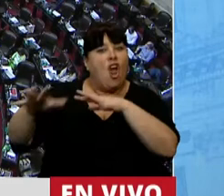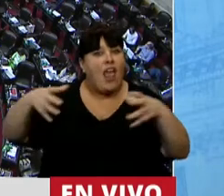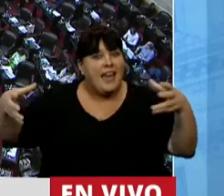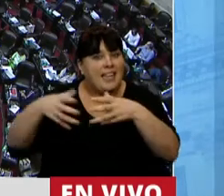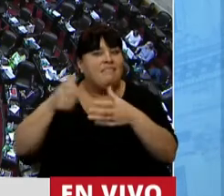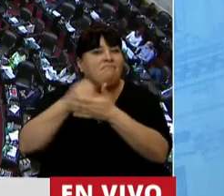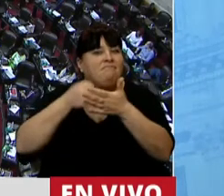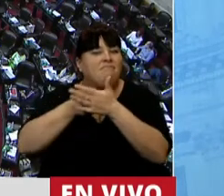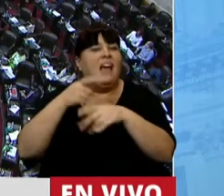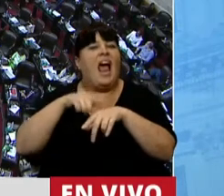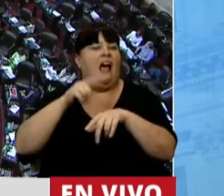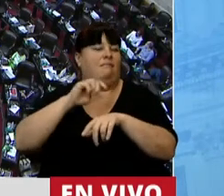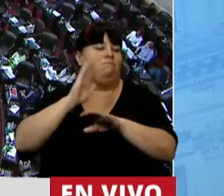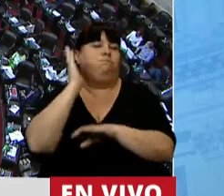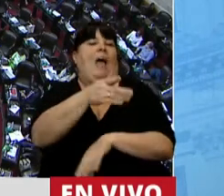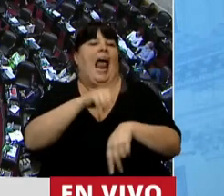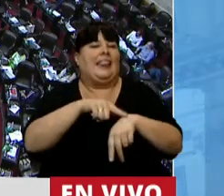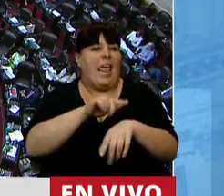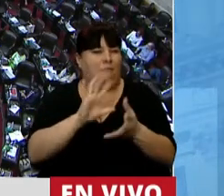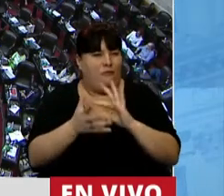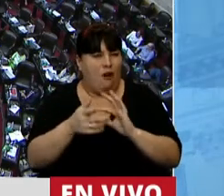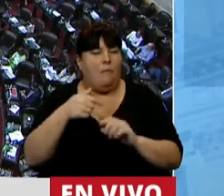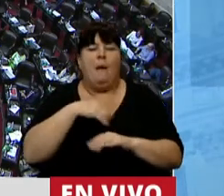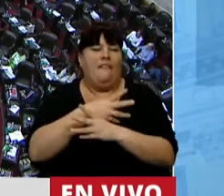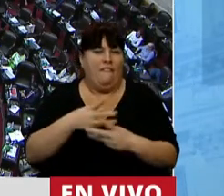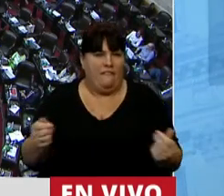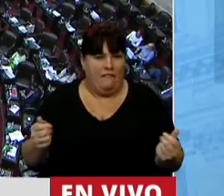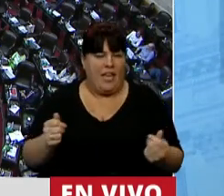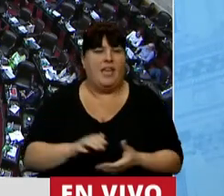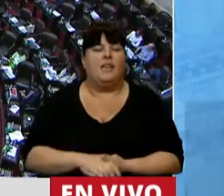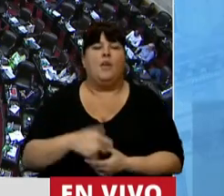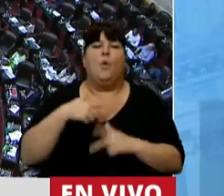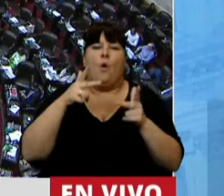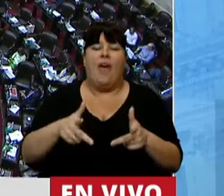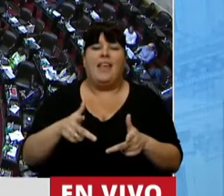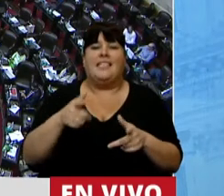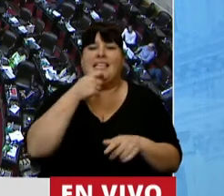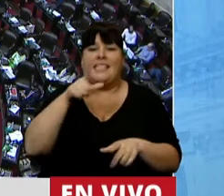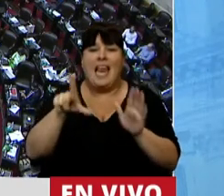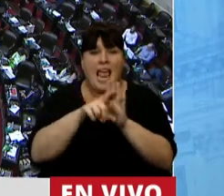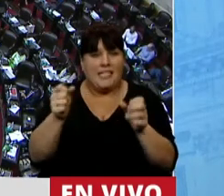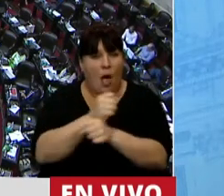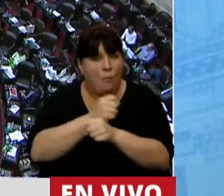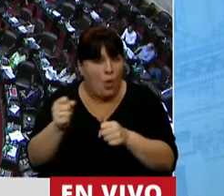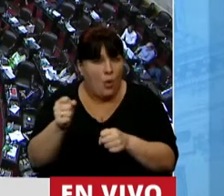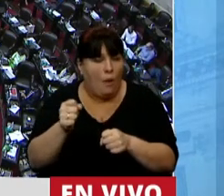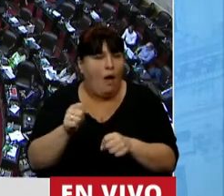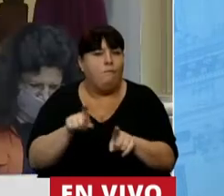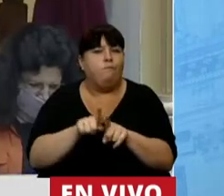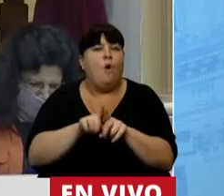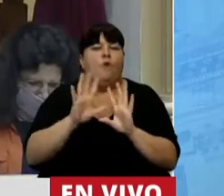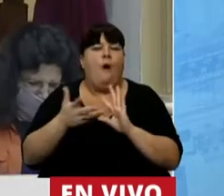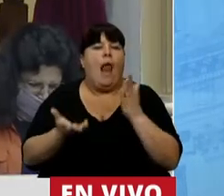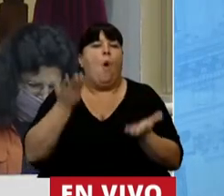vence al tiempo. Señor presidente, para terminar, quiero decir que la sanción de esta ley es un